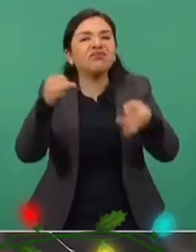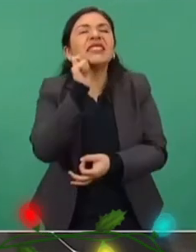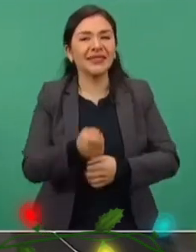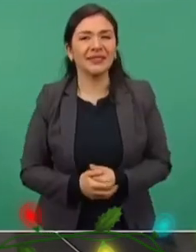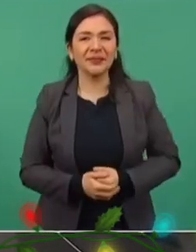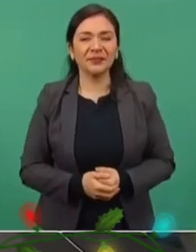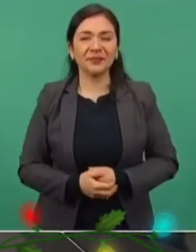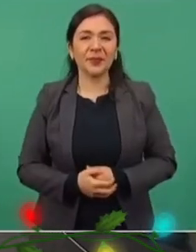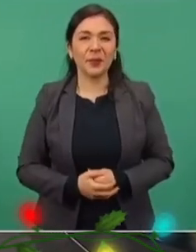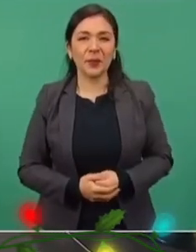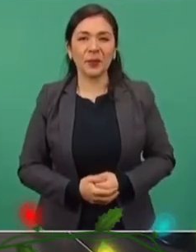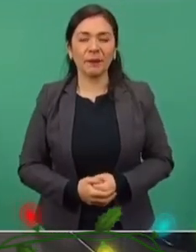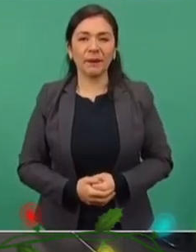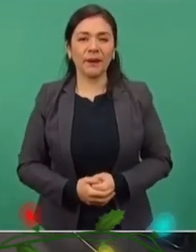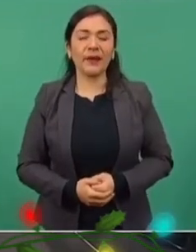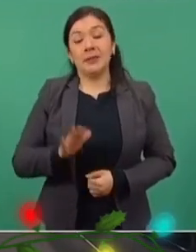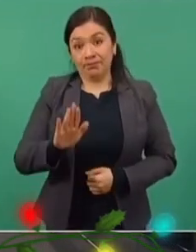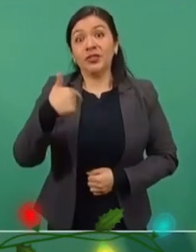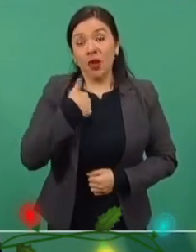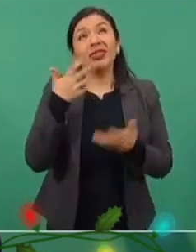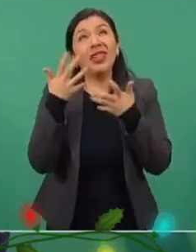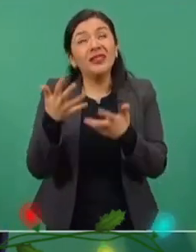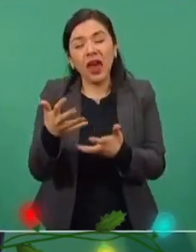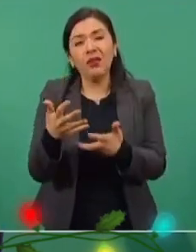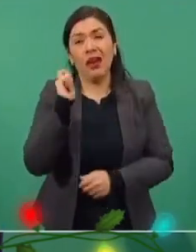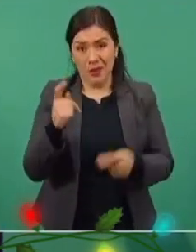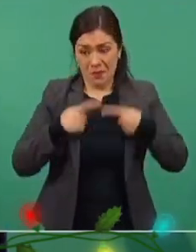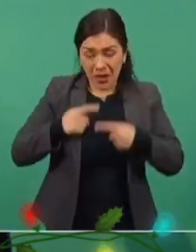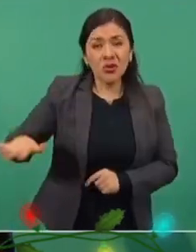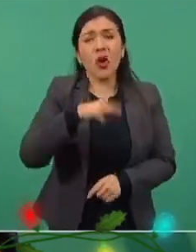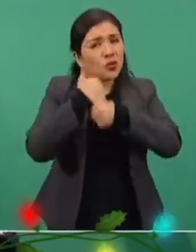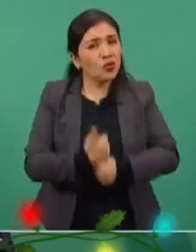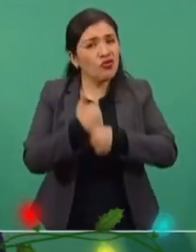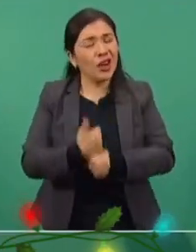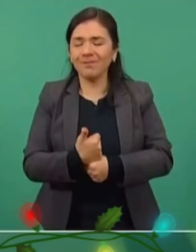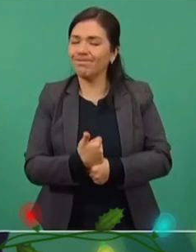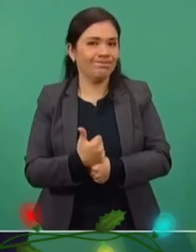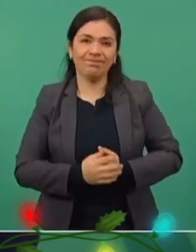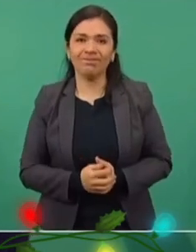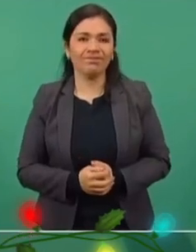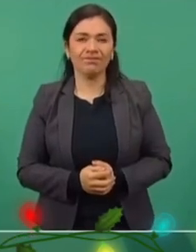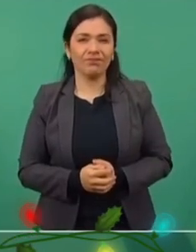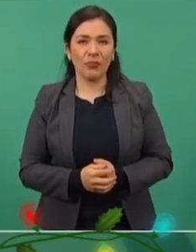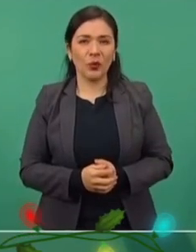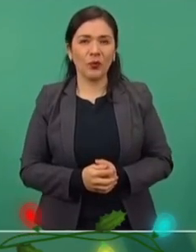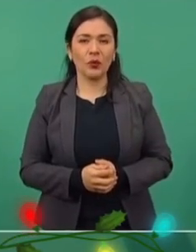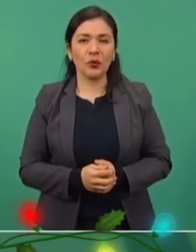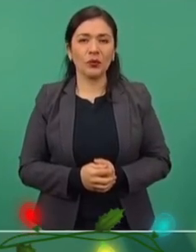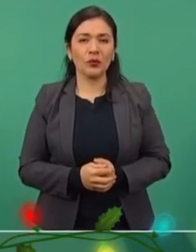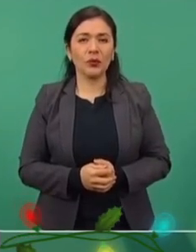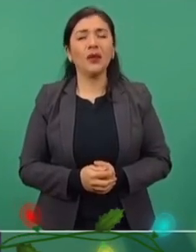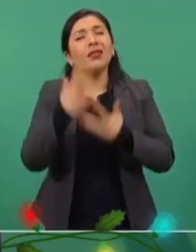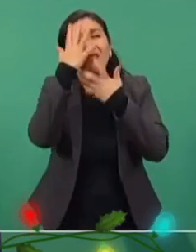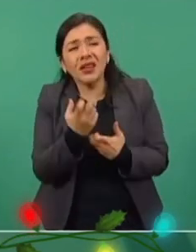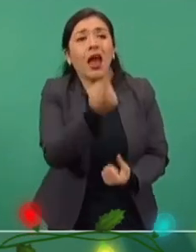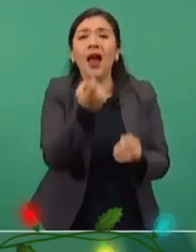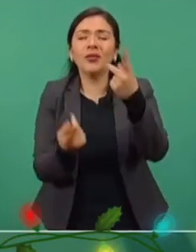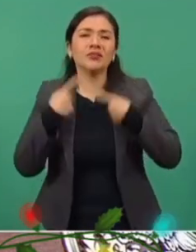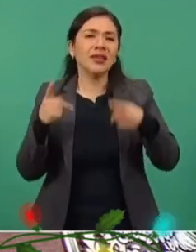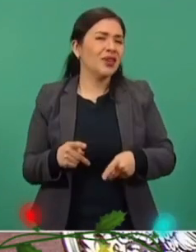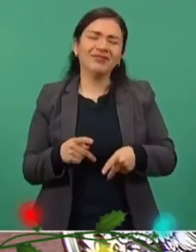Yo lo que deseo es de que la gente no sufra, que nadie esté triste,